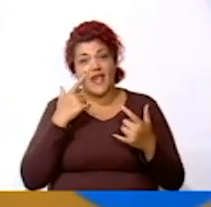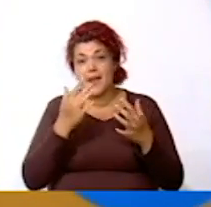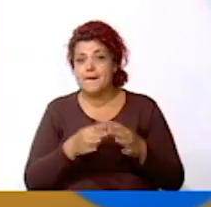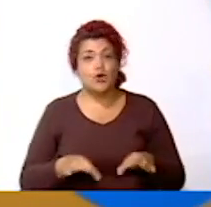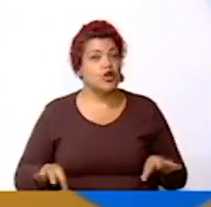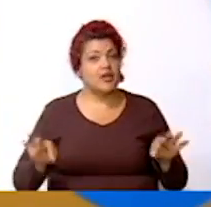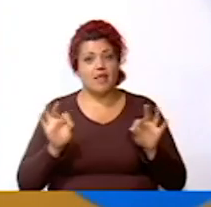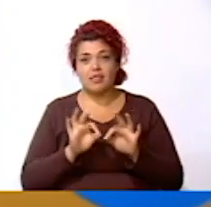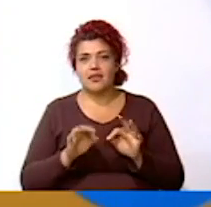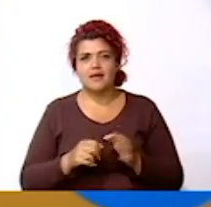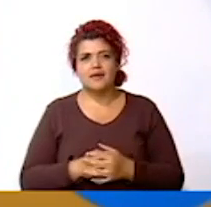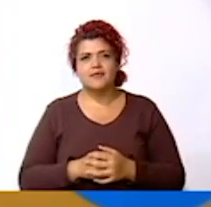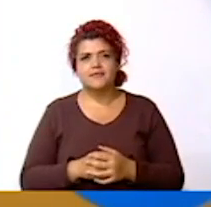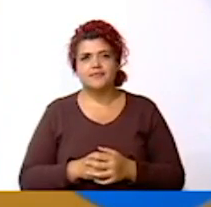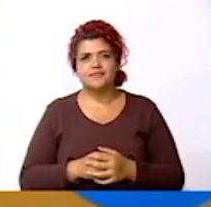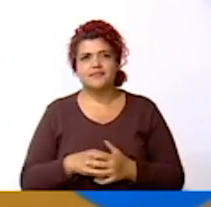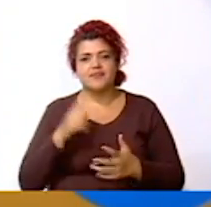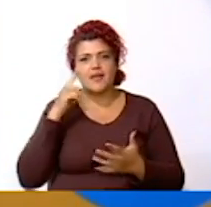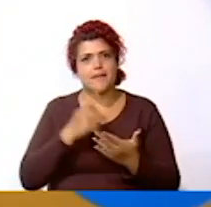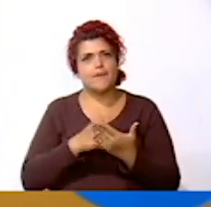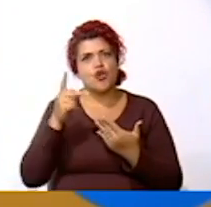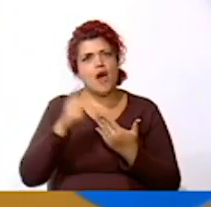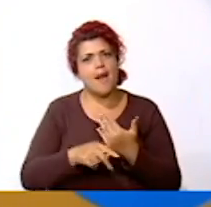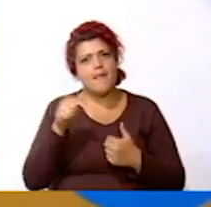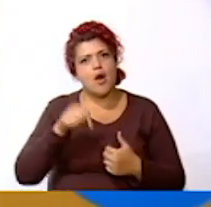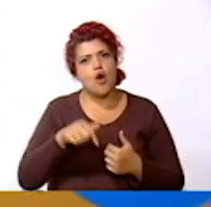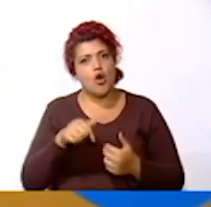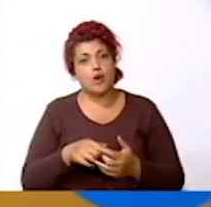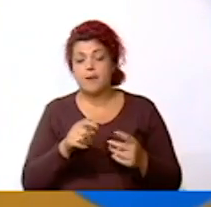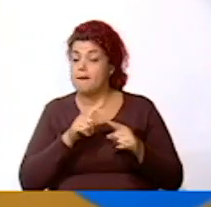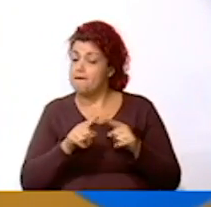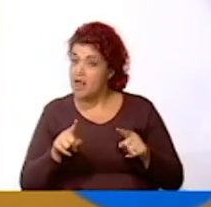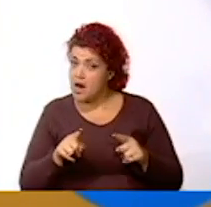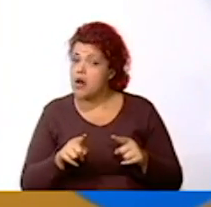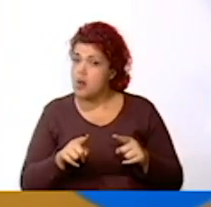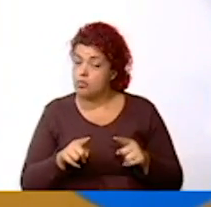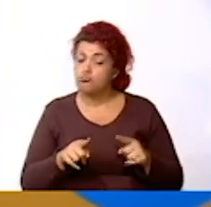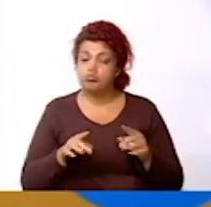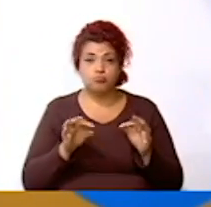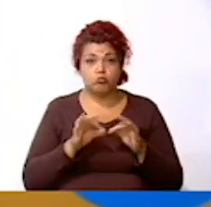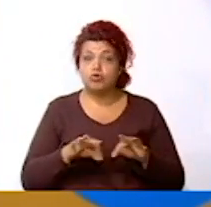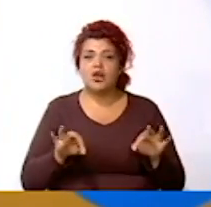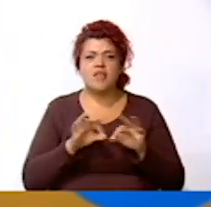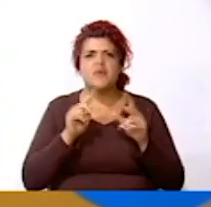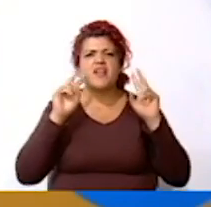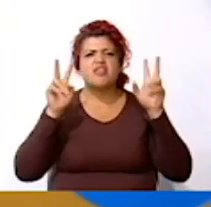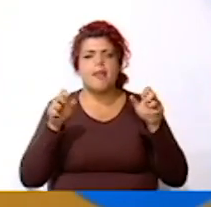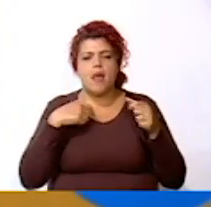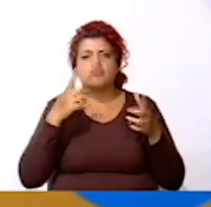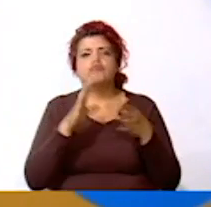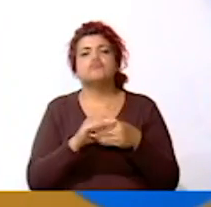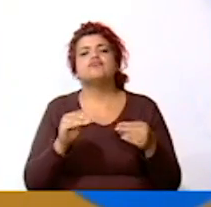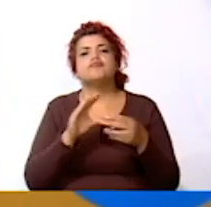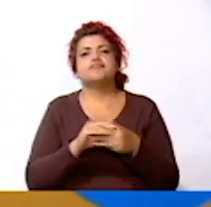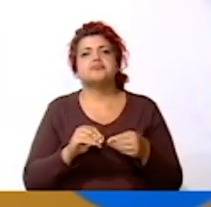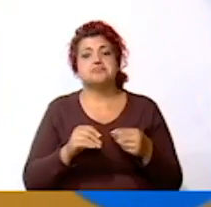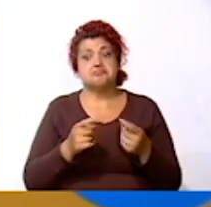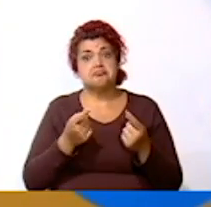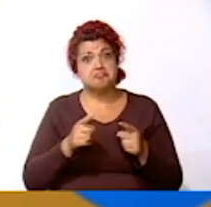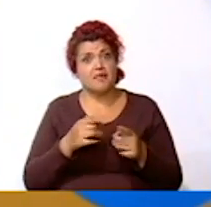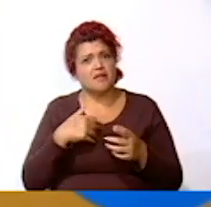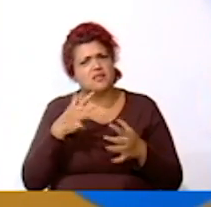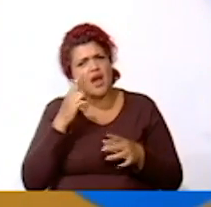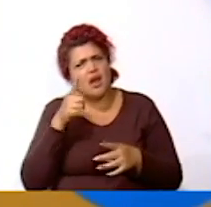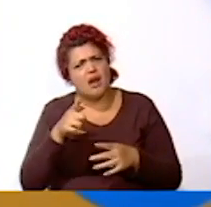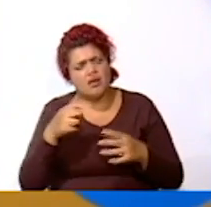importantísimo el programa de hoy Pero además es muy importante el tema que les voy a contar Resulta, ustedes han